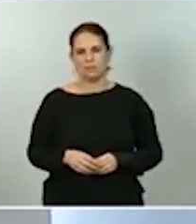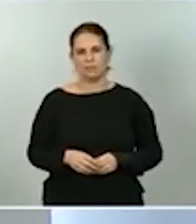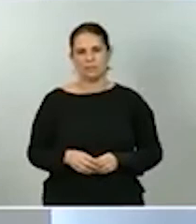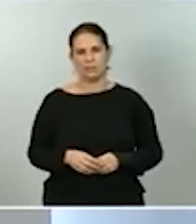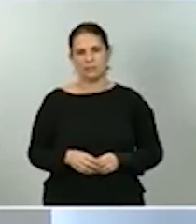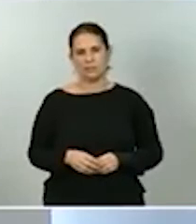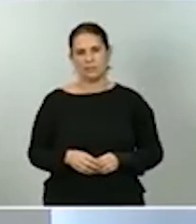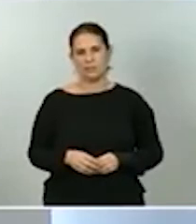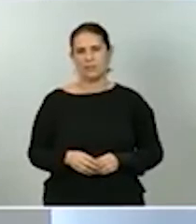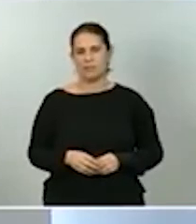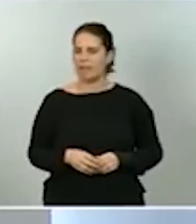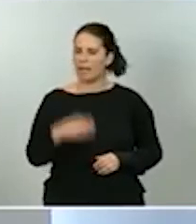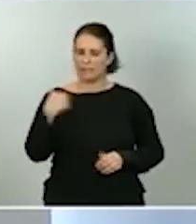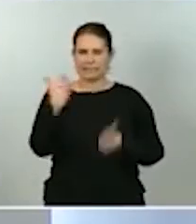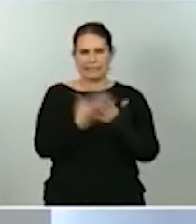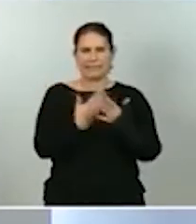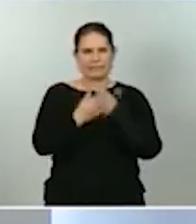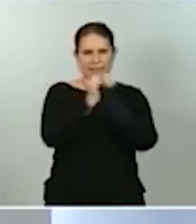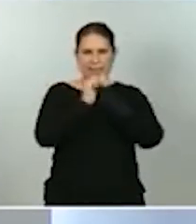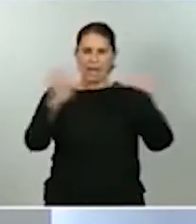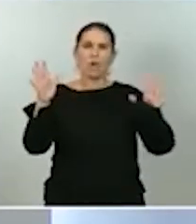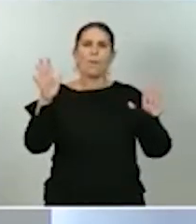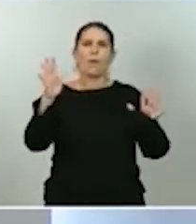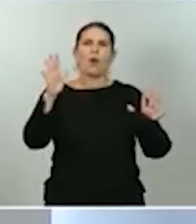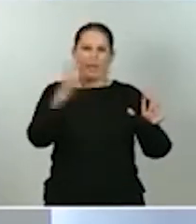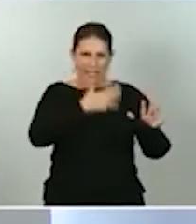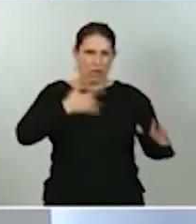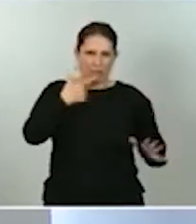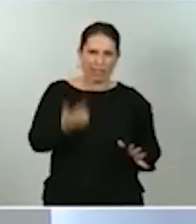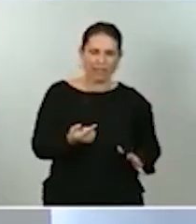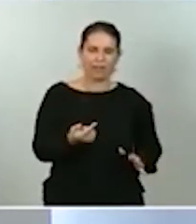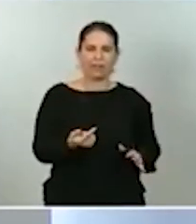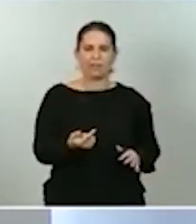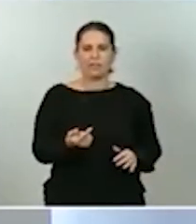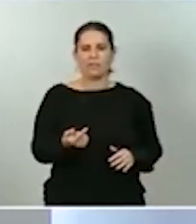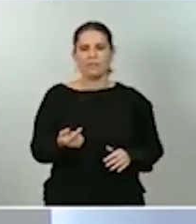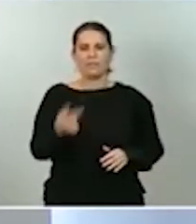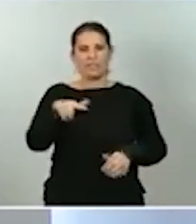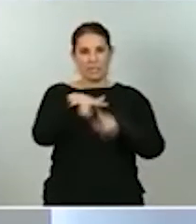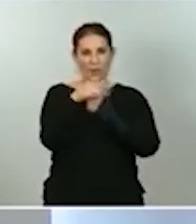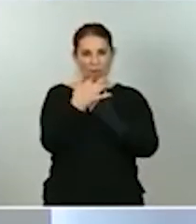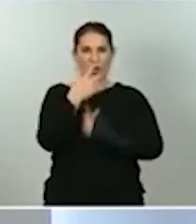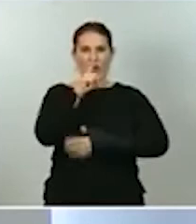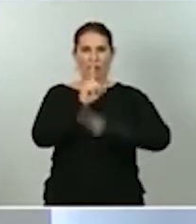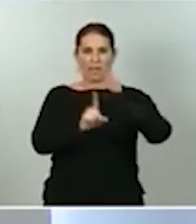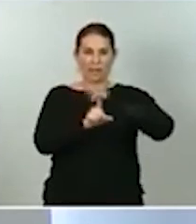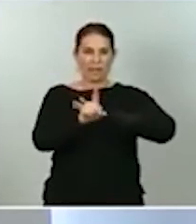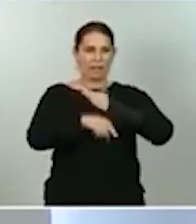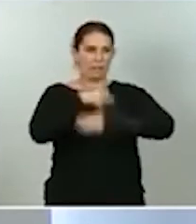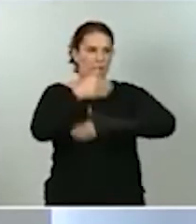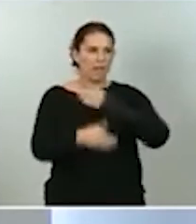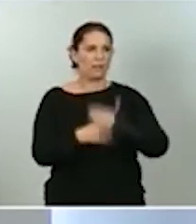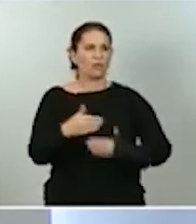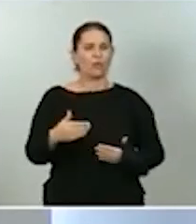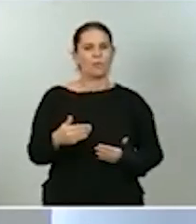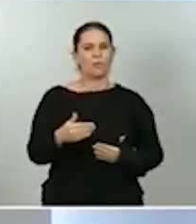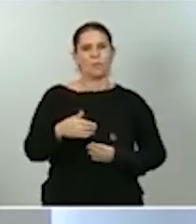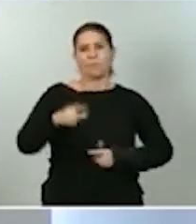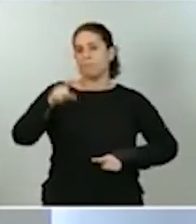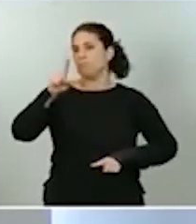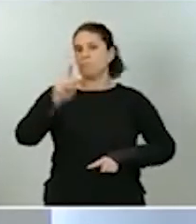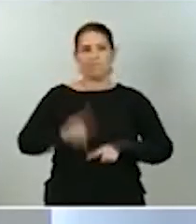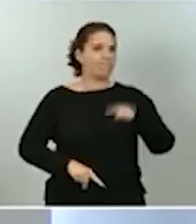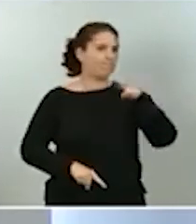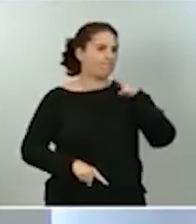señalarlo, que por supuesto este escenario de crecimiento está sujeto a una